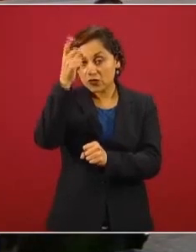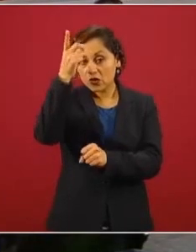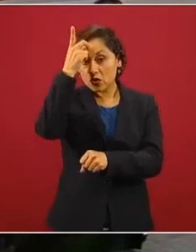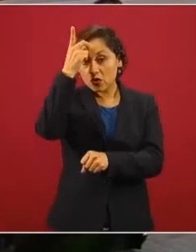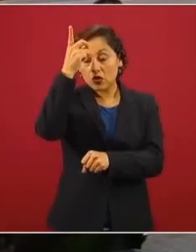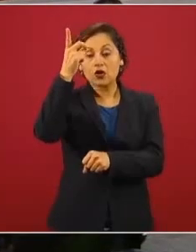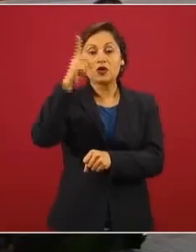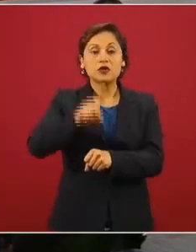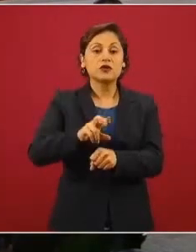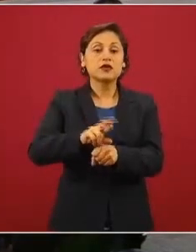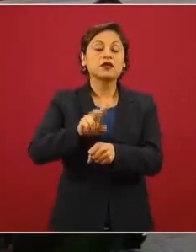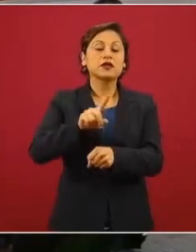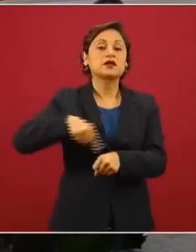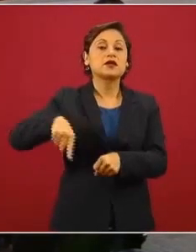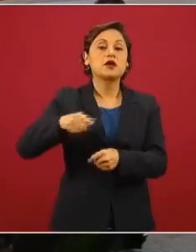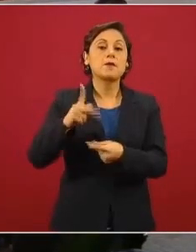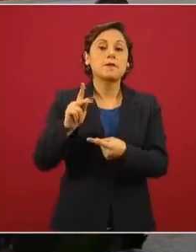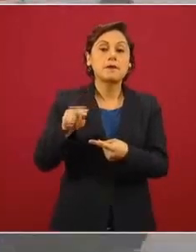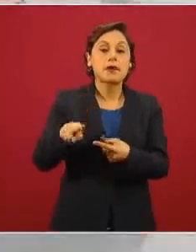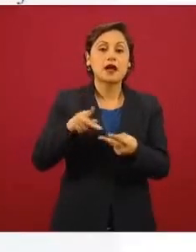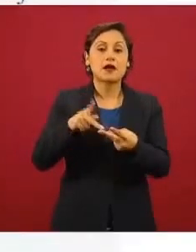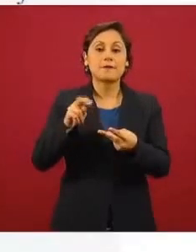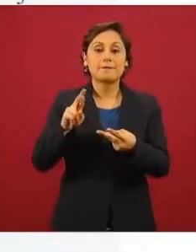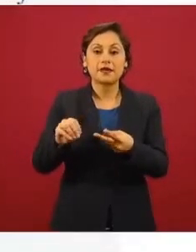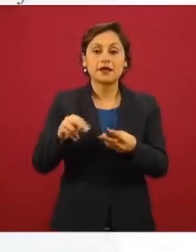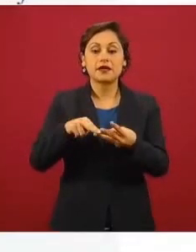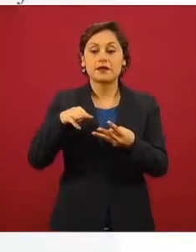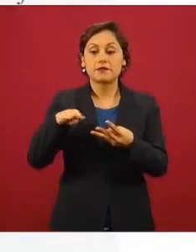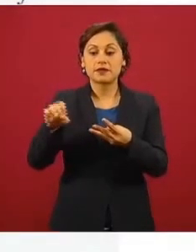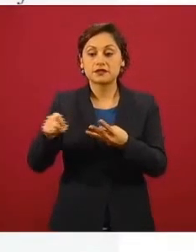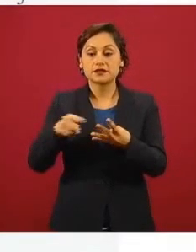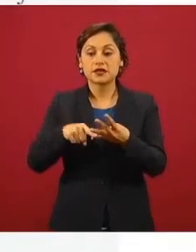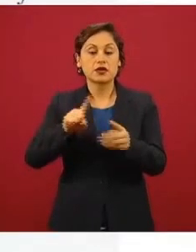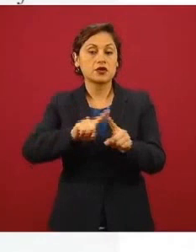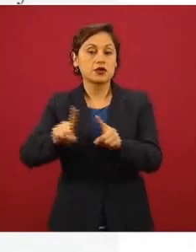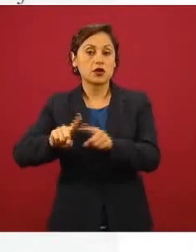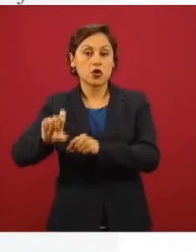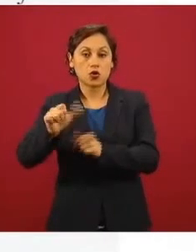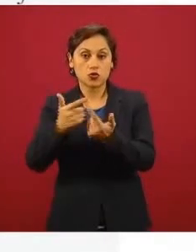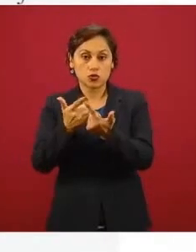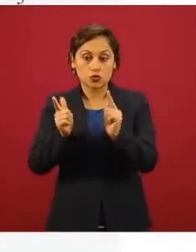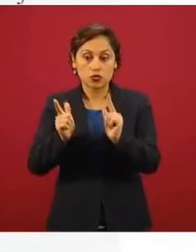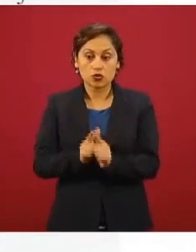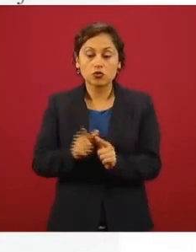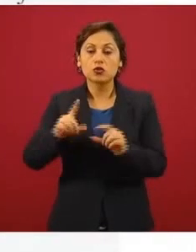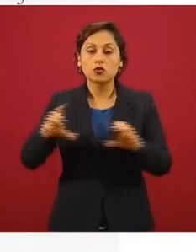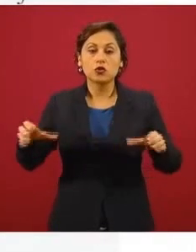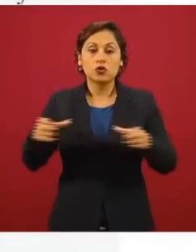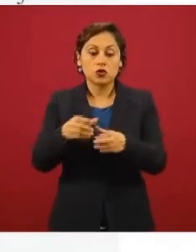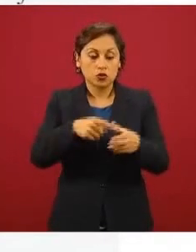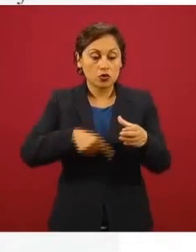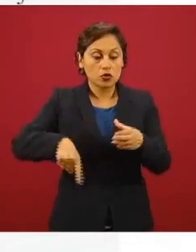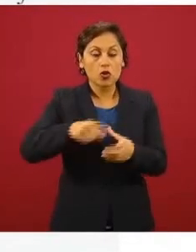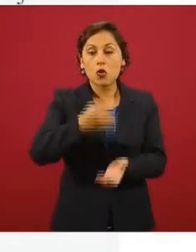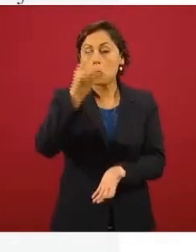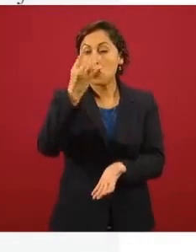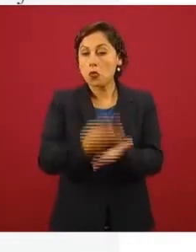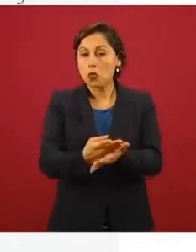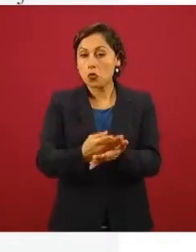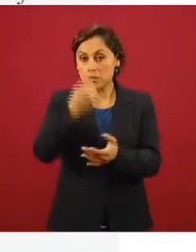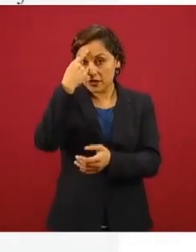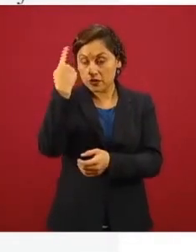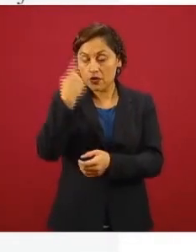PRI, MC, PRD y organizaciones afines la postulación de candidatos únicos en los distritos